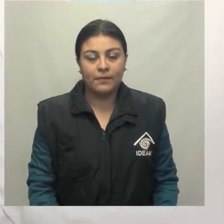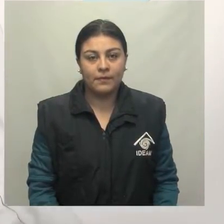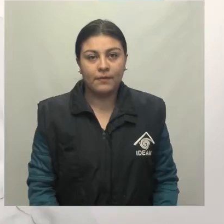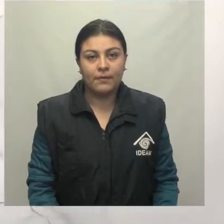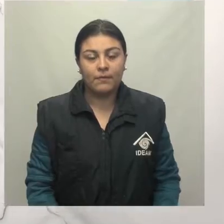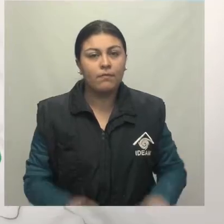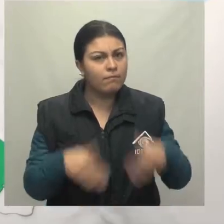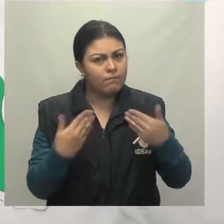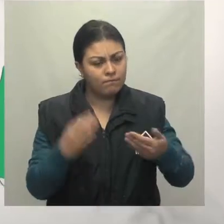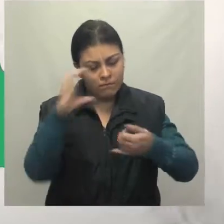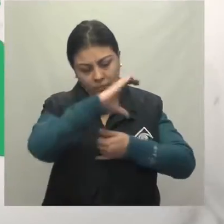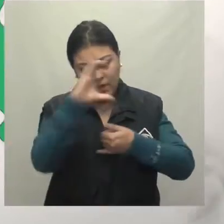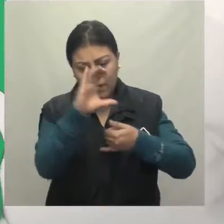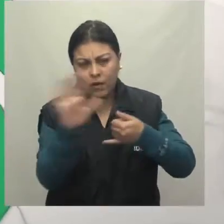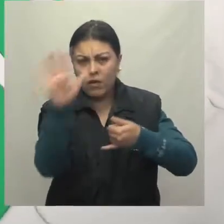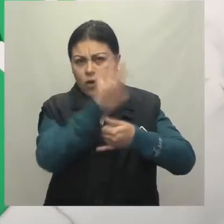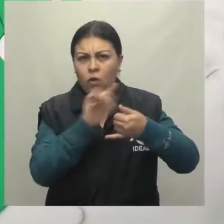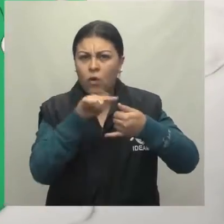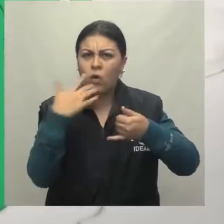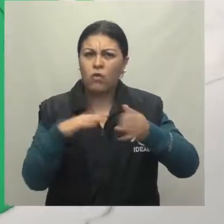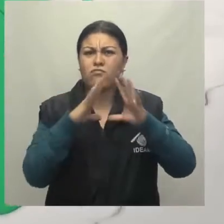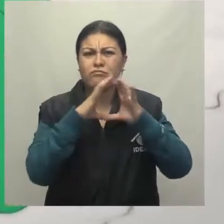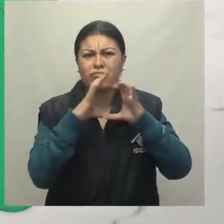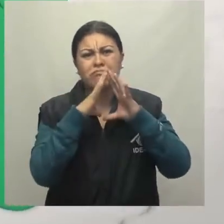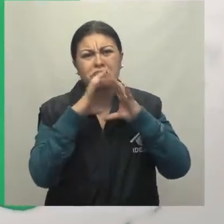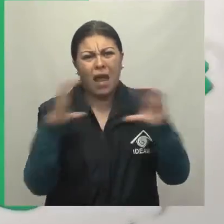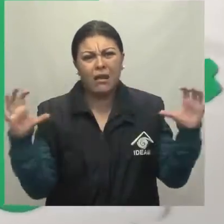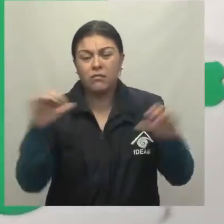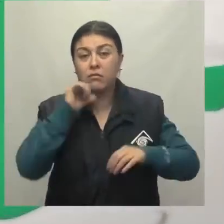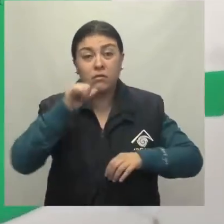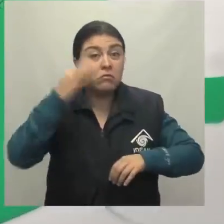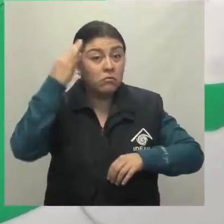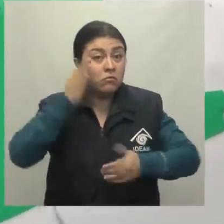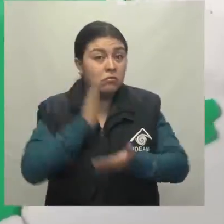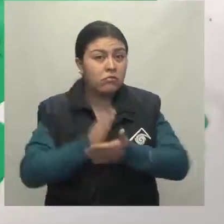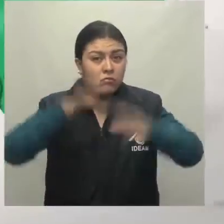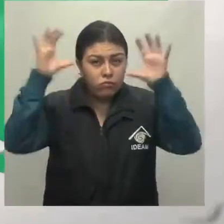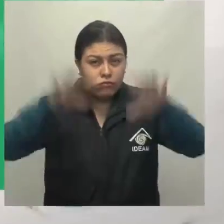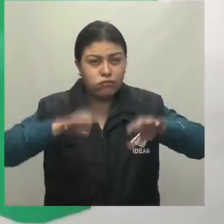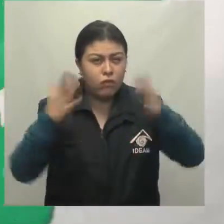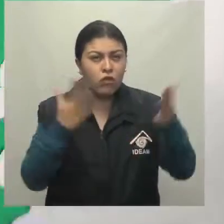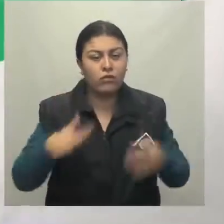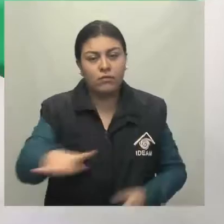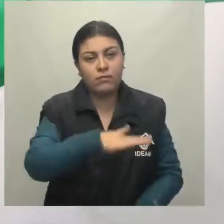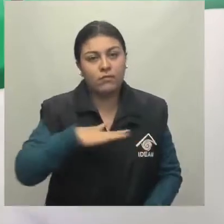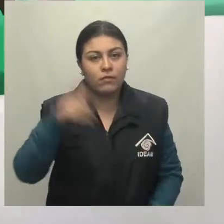En el Caribe se prevé un aumento de la nubosidad con posibles lluvias en sectores de Córdoba